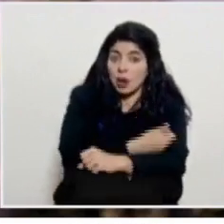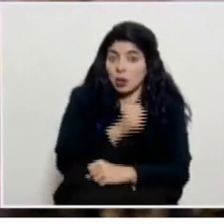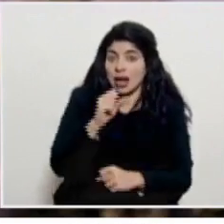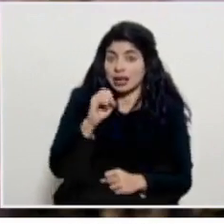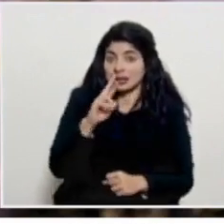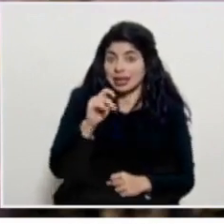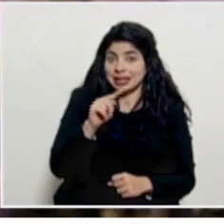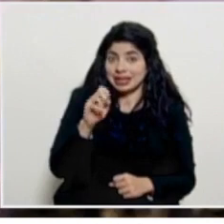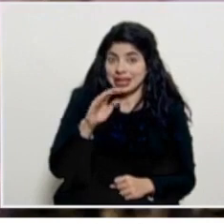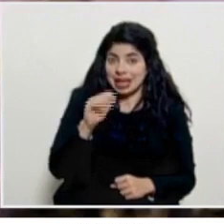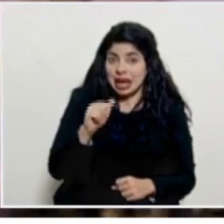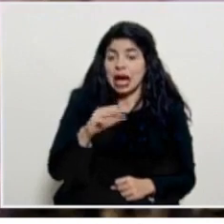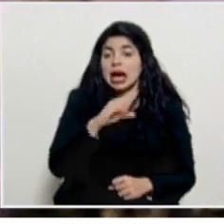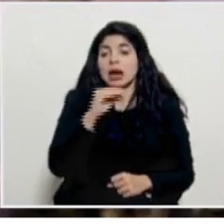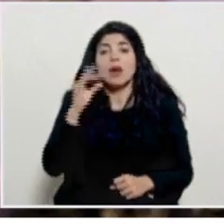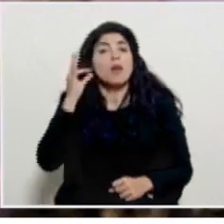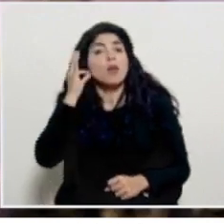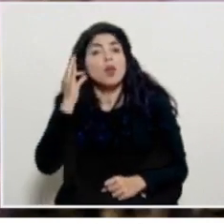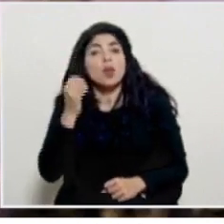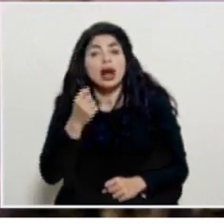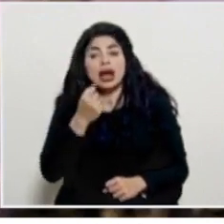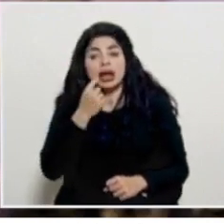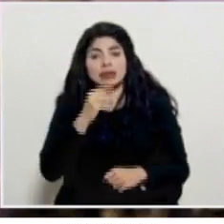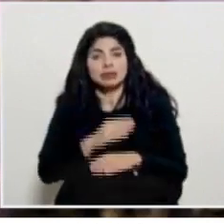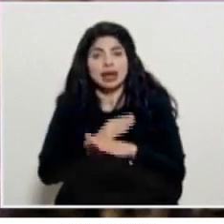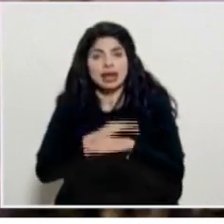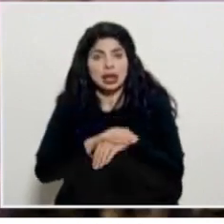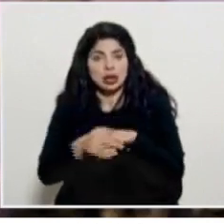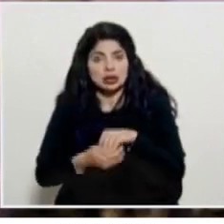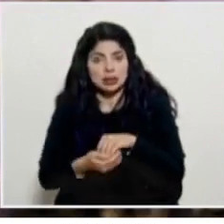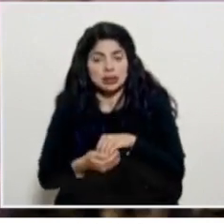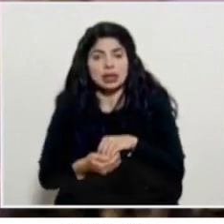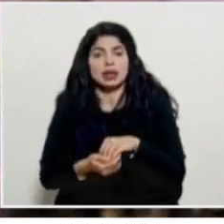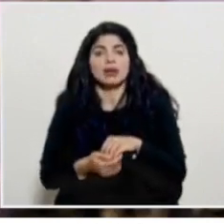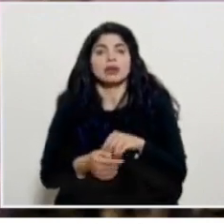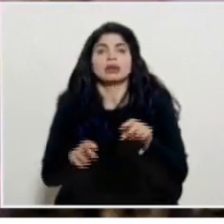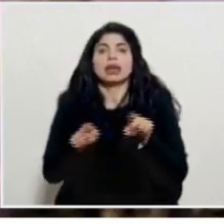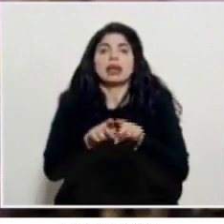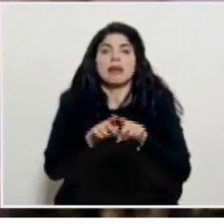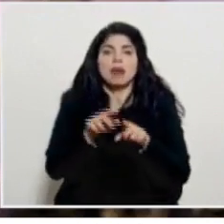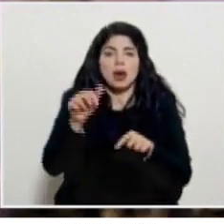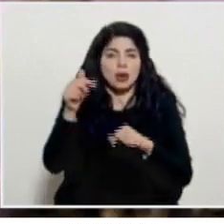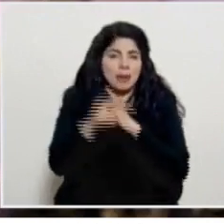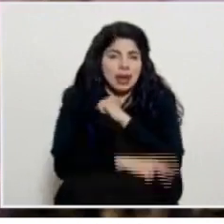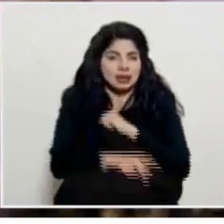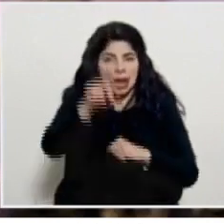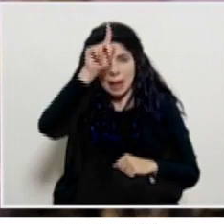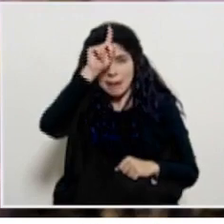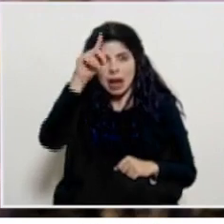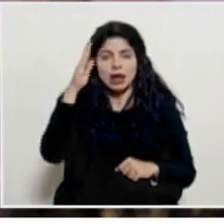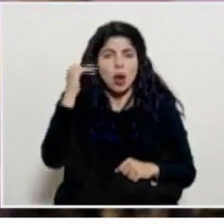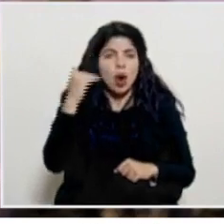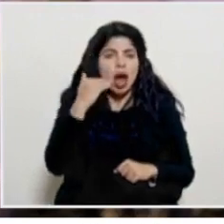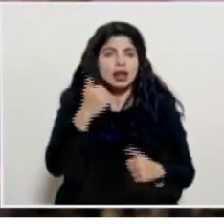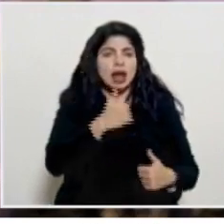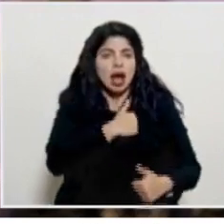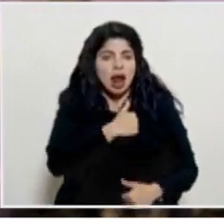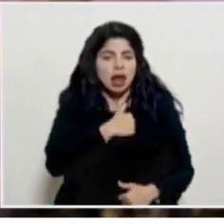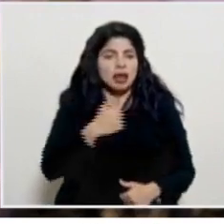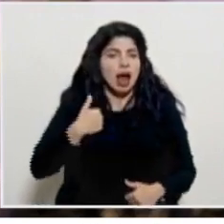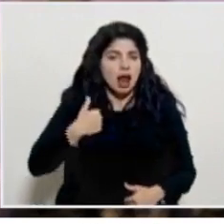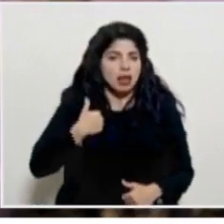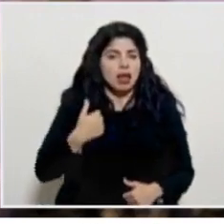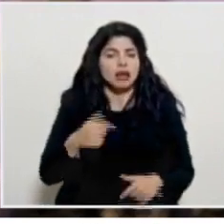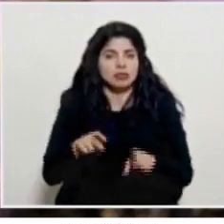el caso de mujeres que tomen anticonceptivos como también se ha analizado en países como Alemania Holanda Canadá incluso